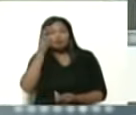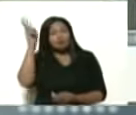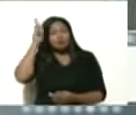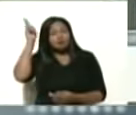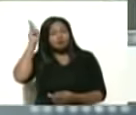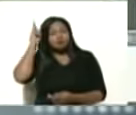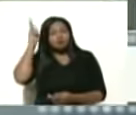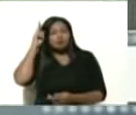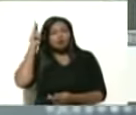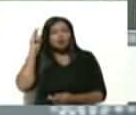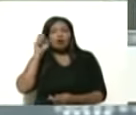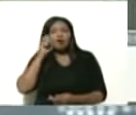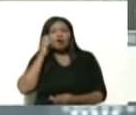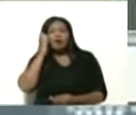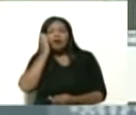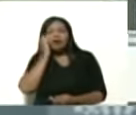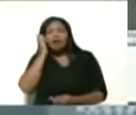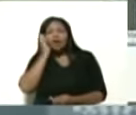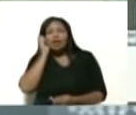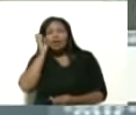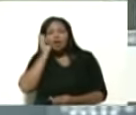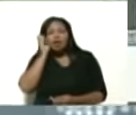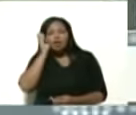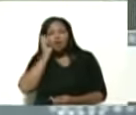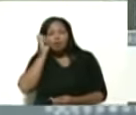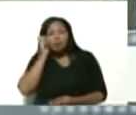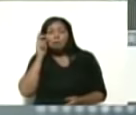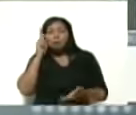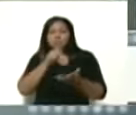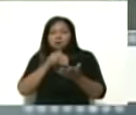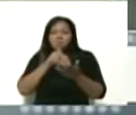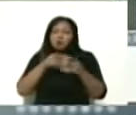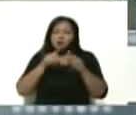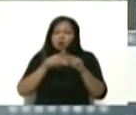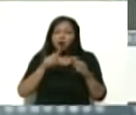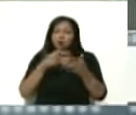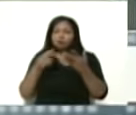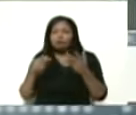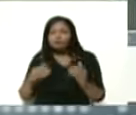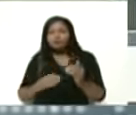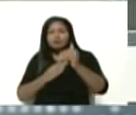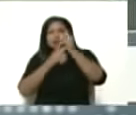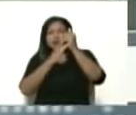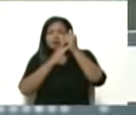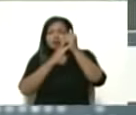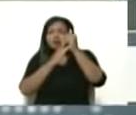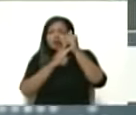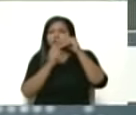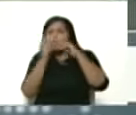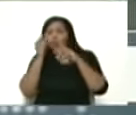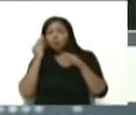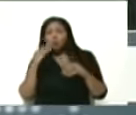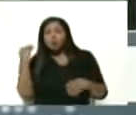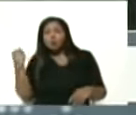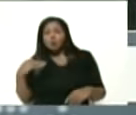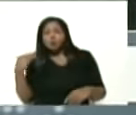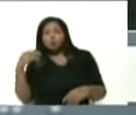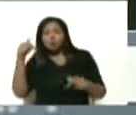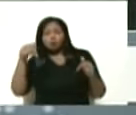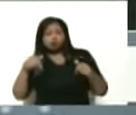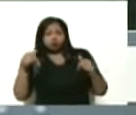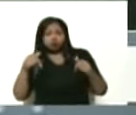sur, Evo Morales Ayma, en varias oportunidades, y a otros líderes y lideresas de la juventud, hoy,